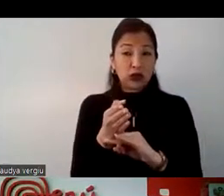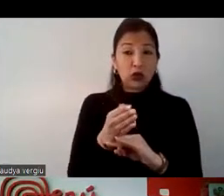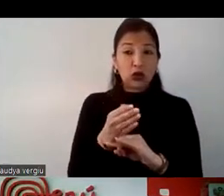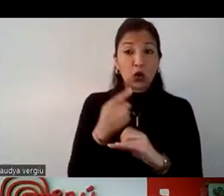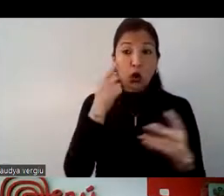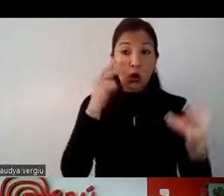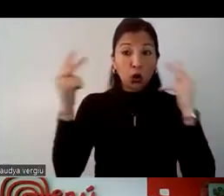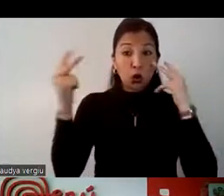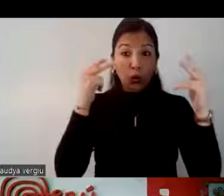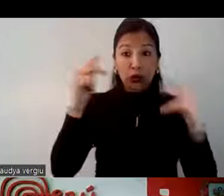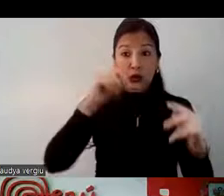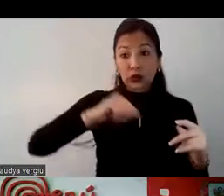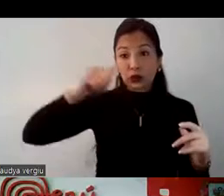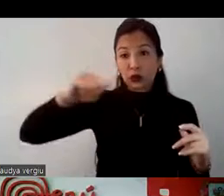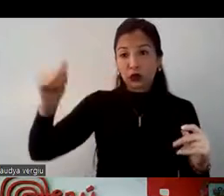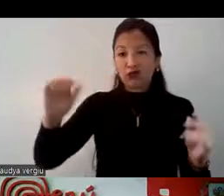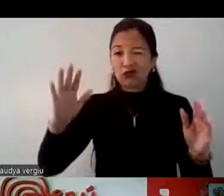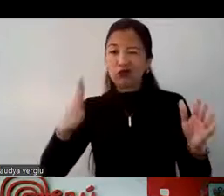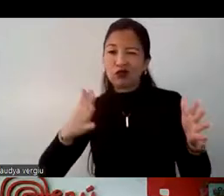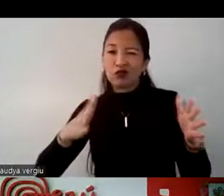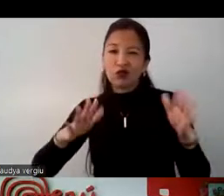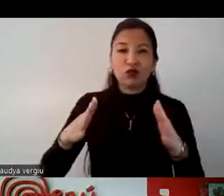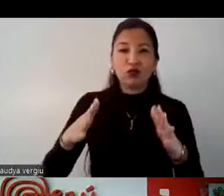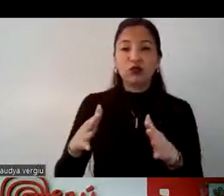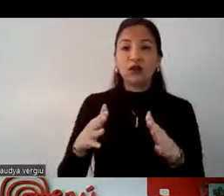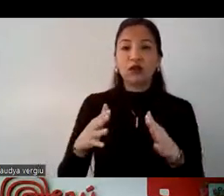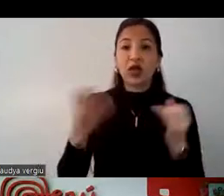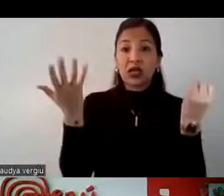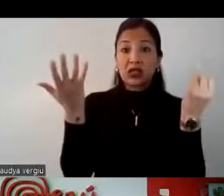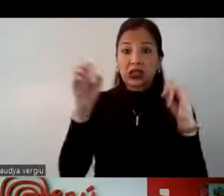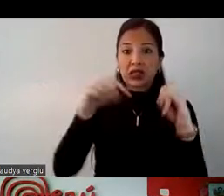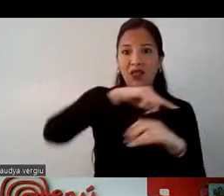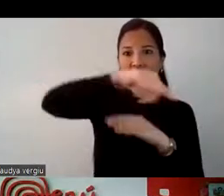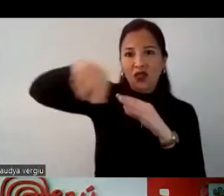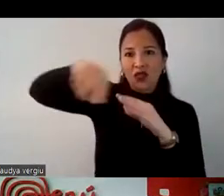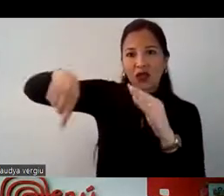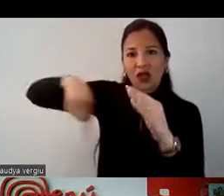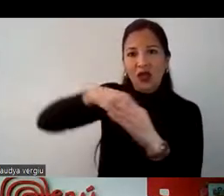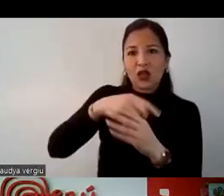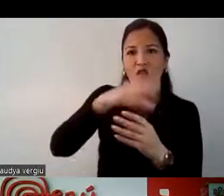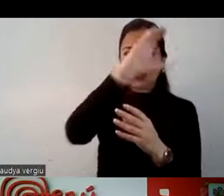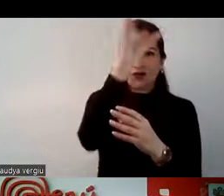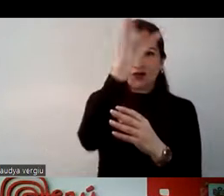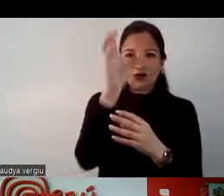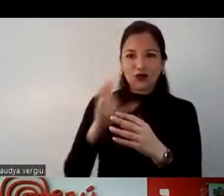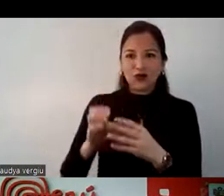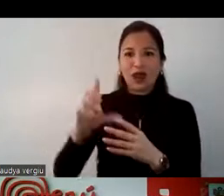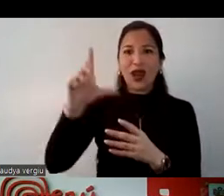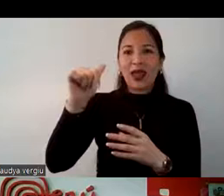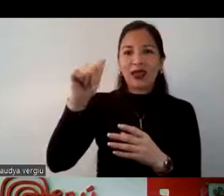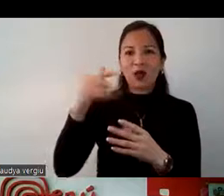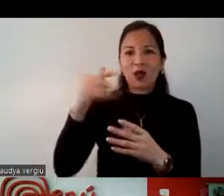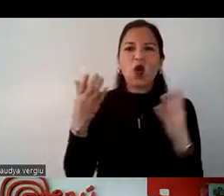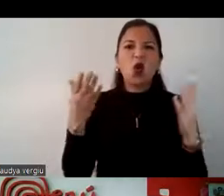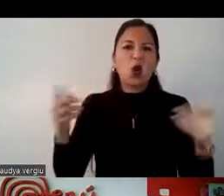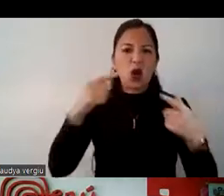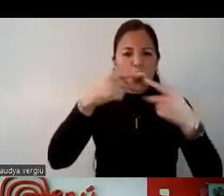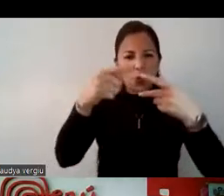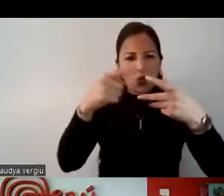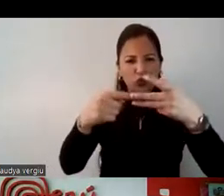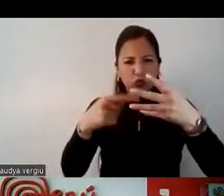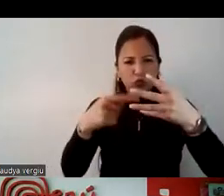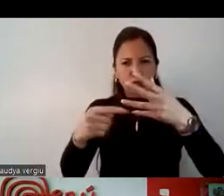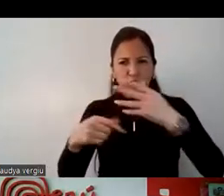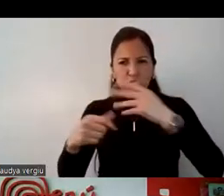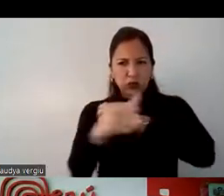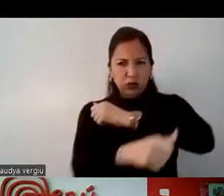es aproximadamente el 60% que viajan dentro de Latinoamérica. ¿Cuáles son los destinos más solicitados por el turista